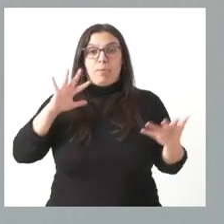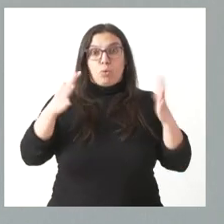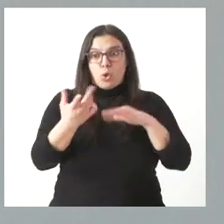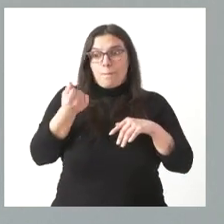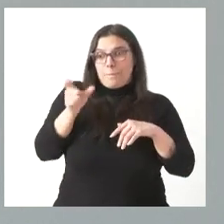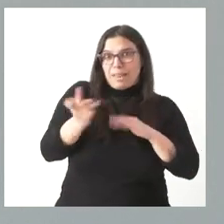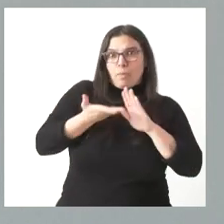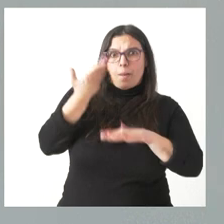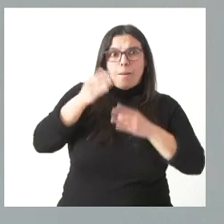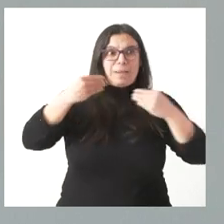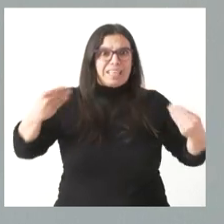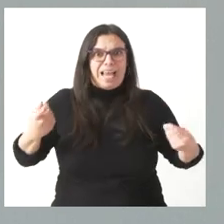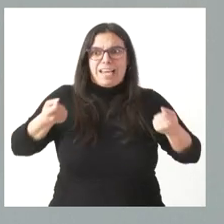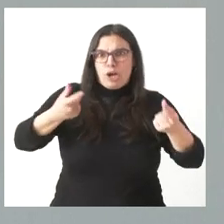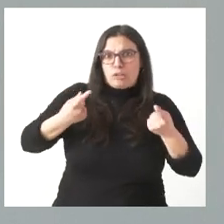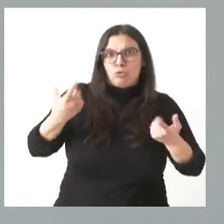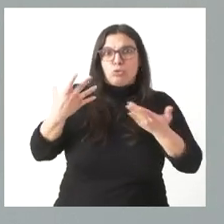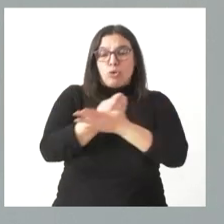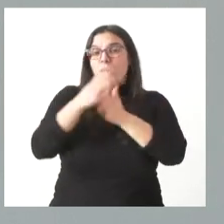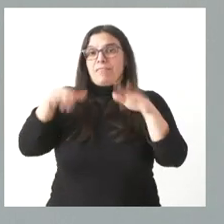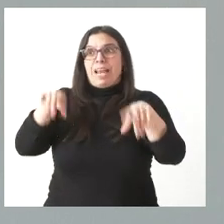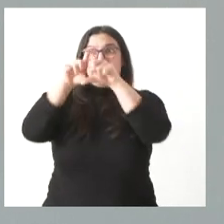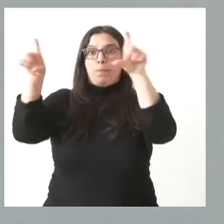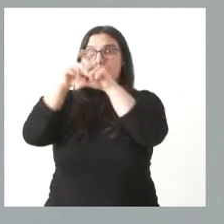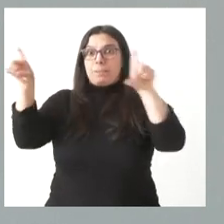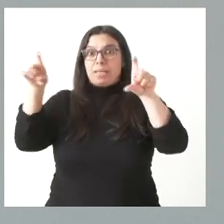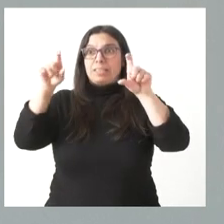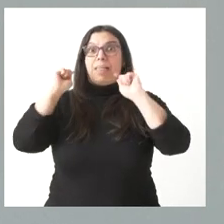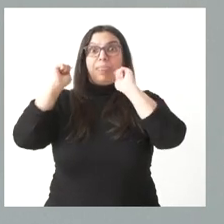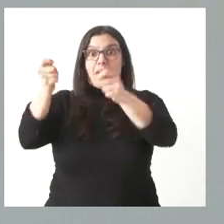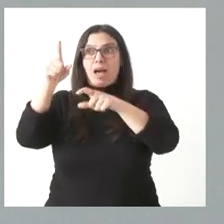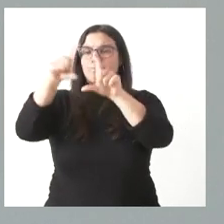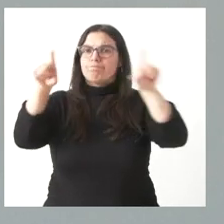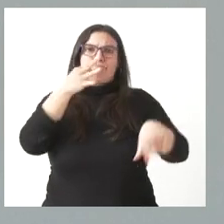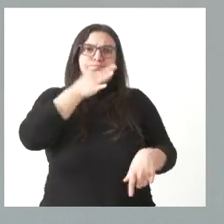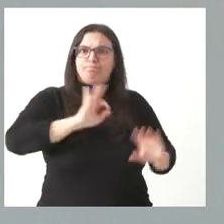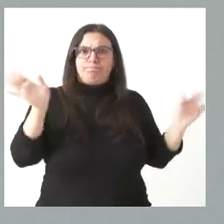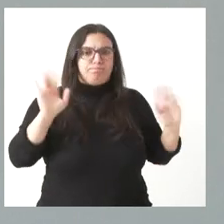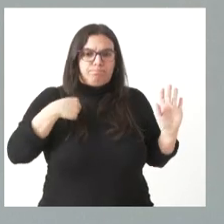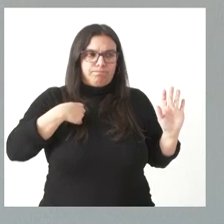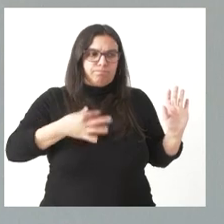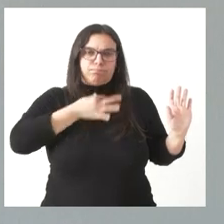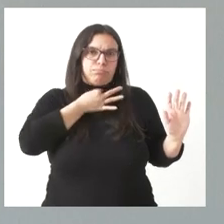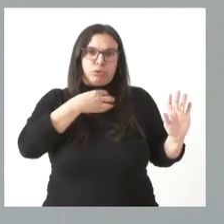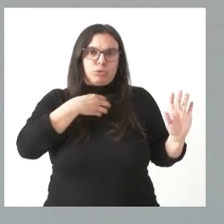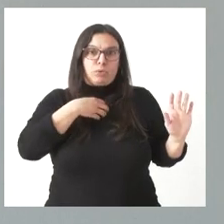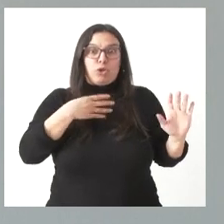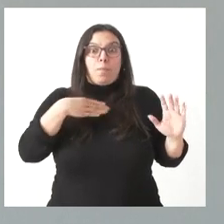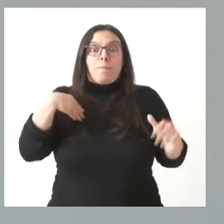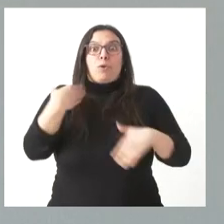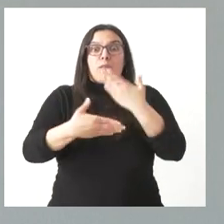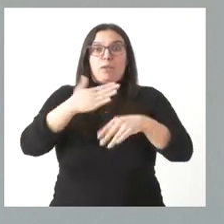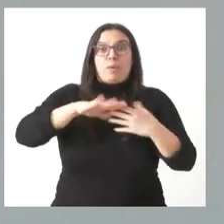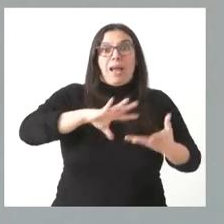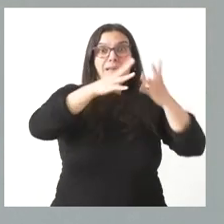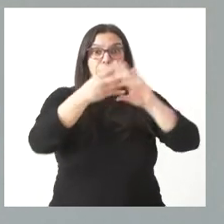inflación, de los precios, de los costes, etcétera, pues la empresa adjudicataria renunció a la obra y no había procedimiento para adaptar